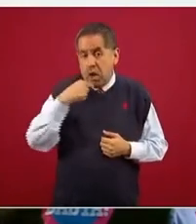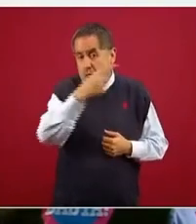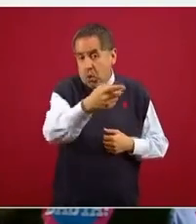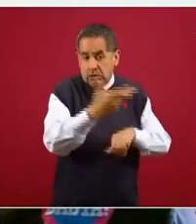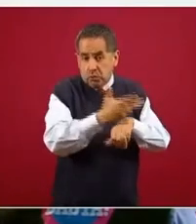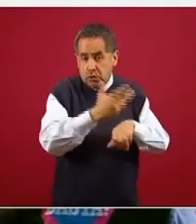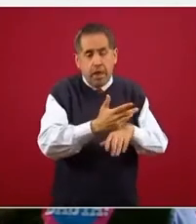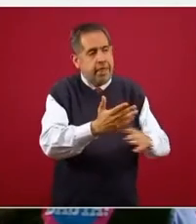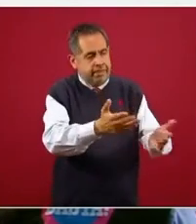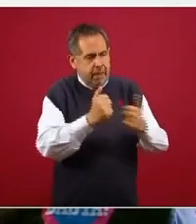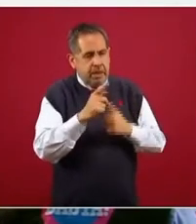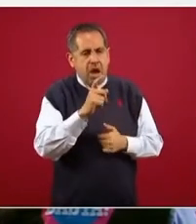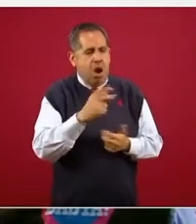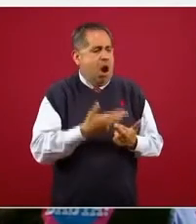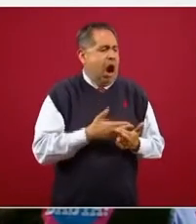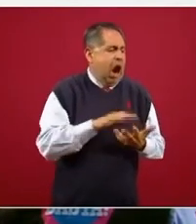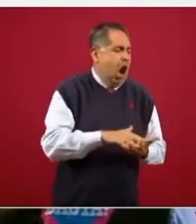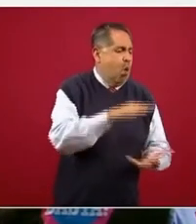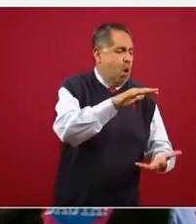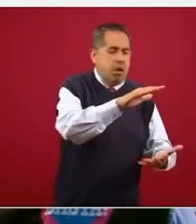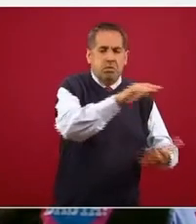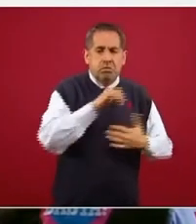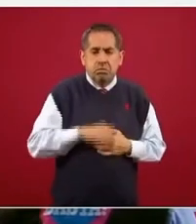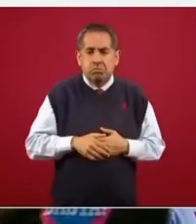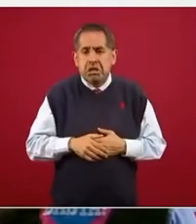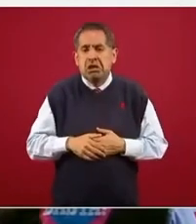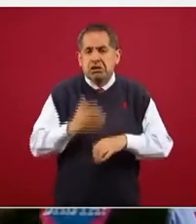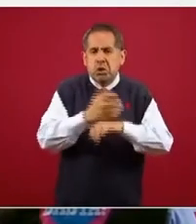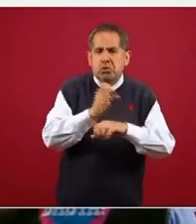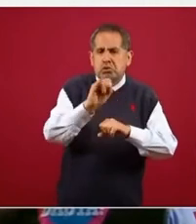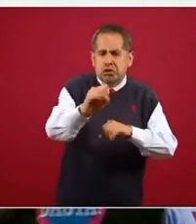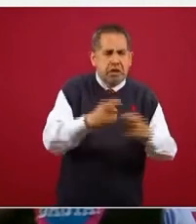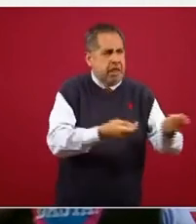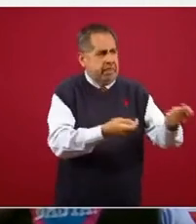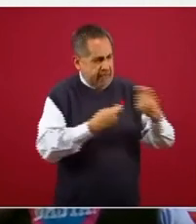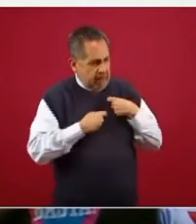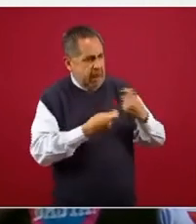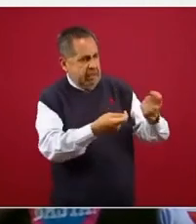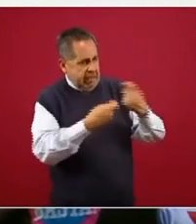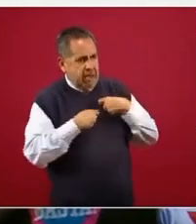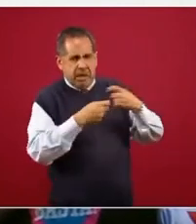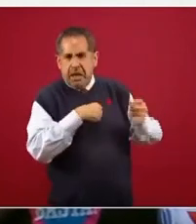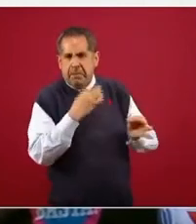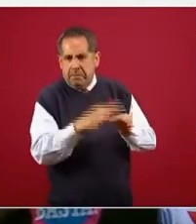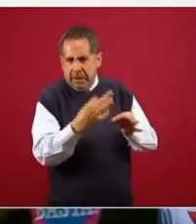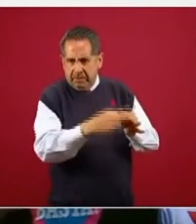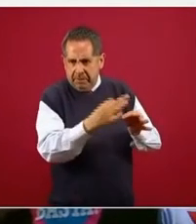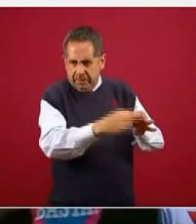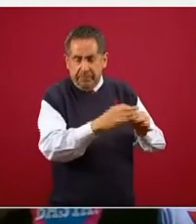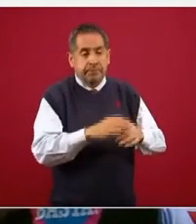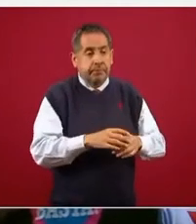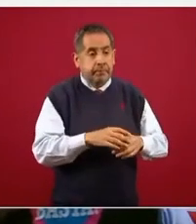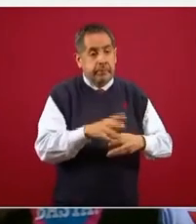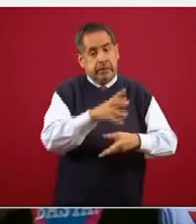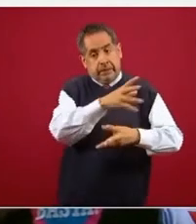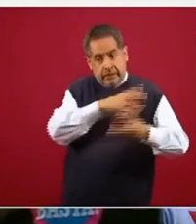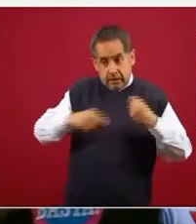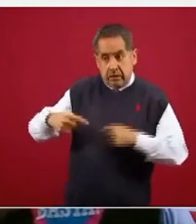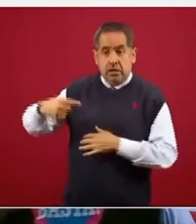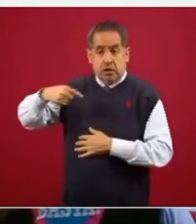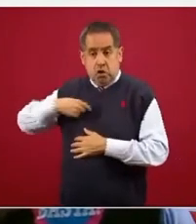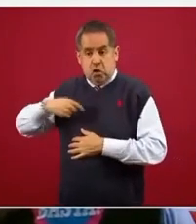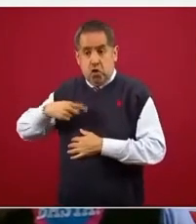Estados Unidos cuánto requiere. Estados Unidos se entrega. Por el Bravo, lo que nos dijeron,